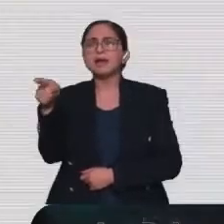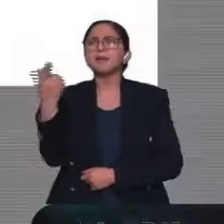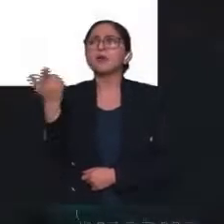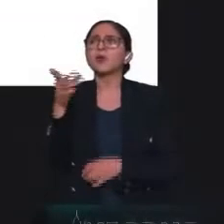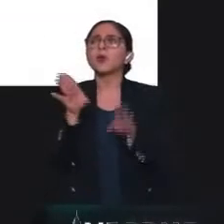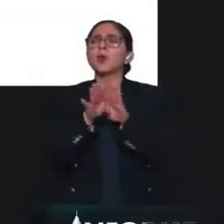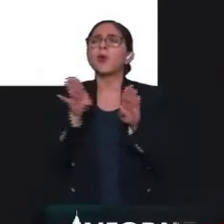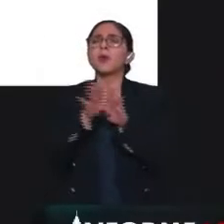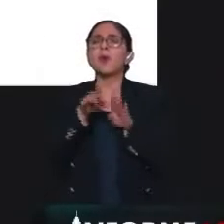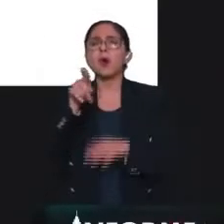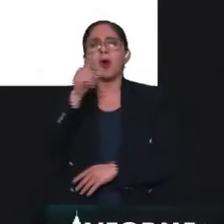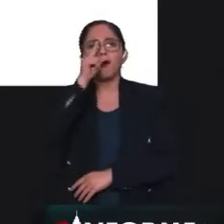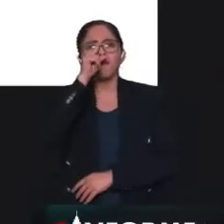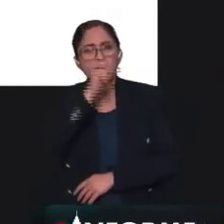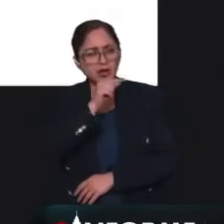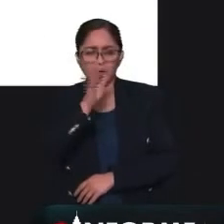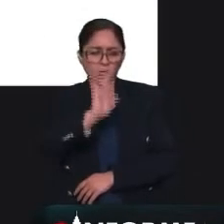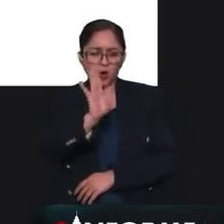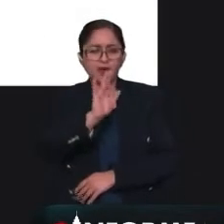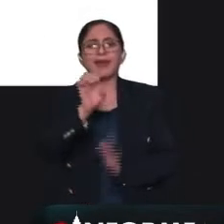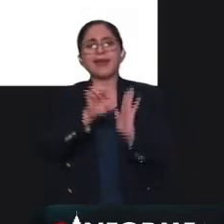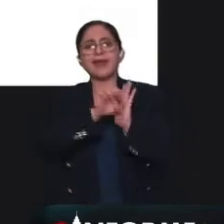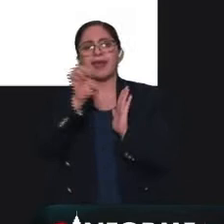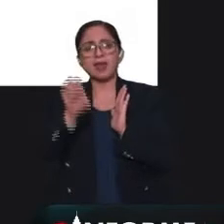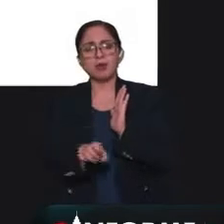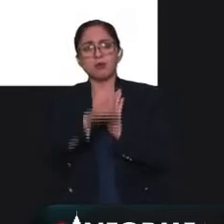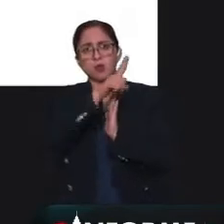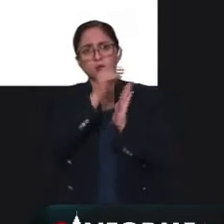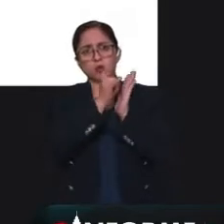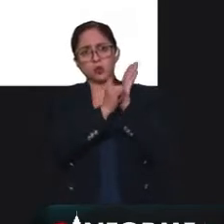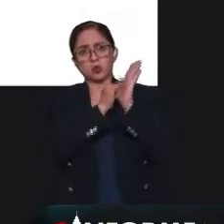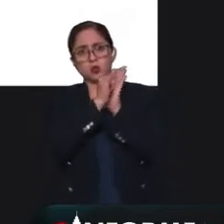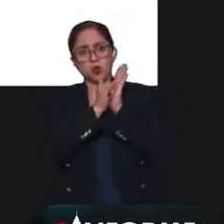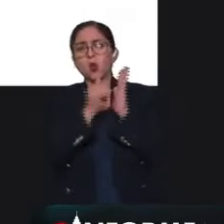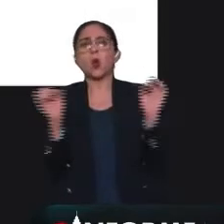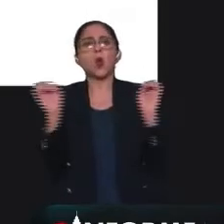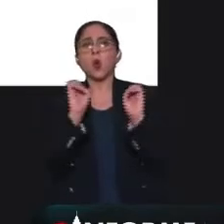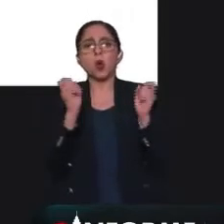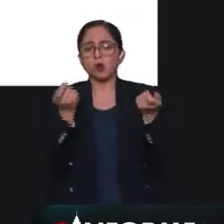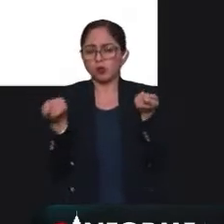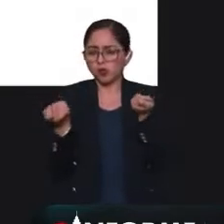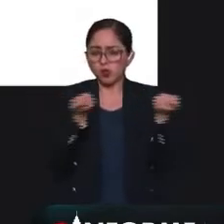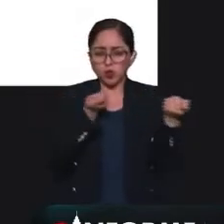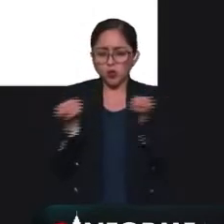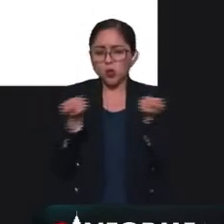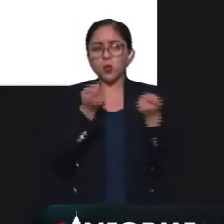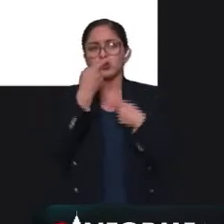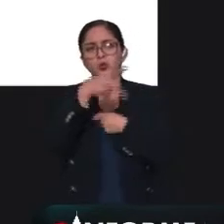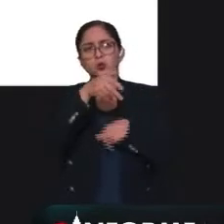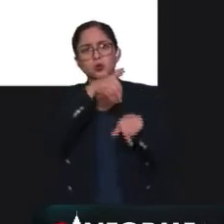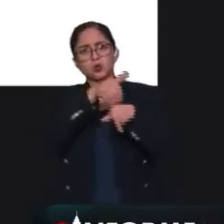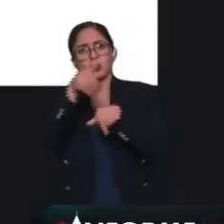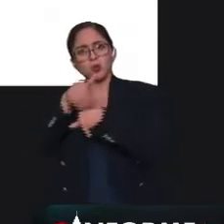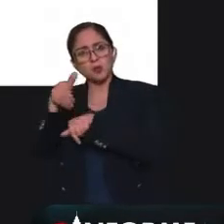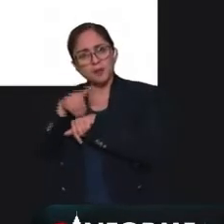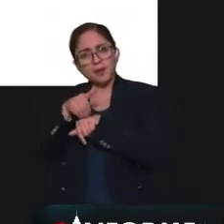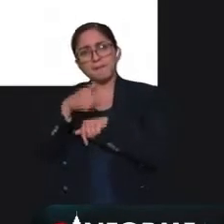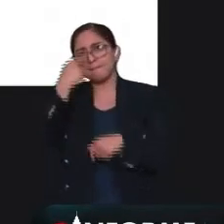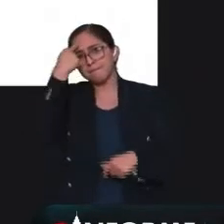es una falla, más bien la gente debe saber que YouTube no regula el funcionamiento de los algoritmos para provocar que nos